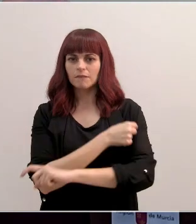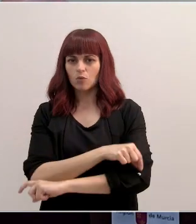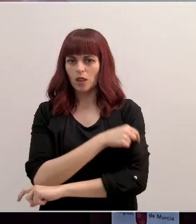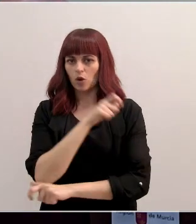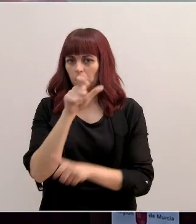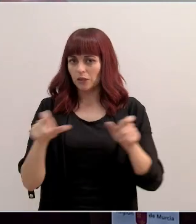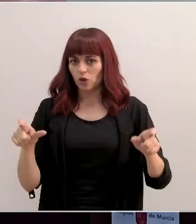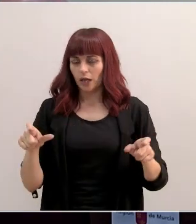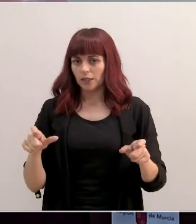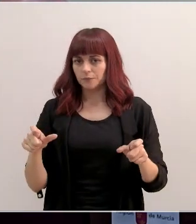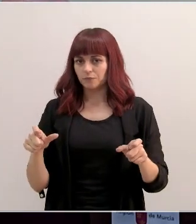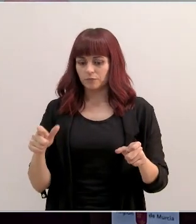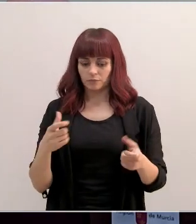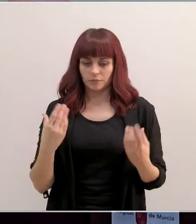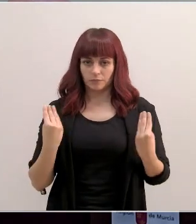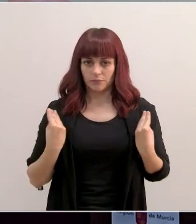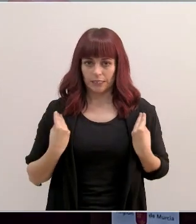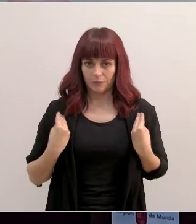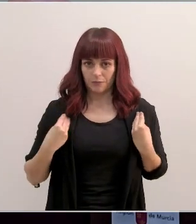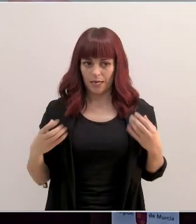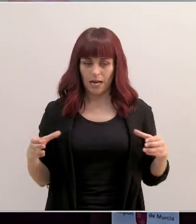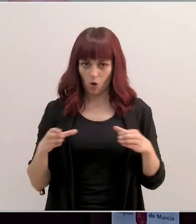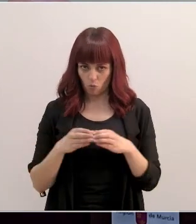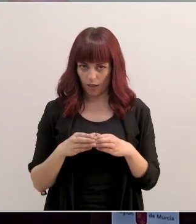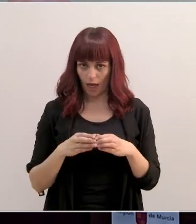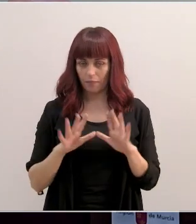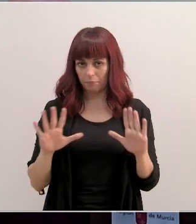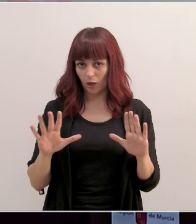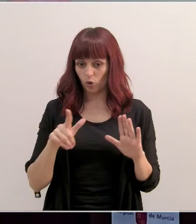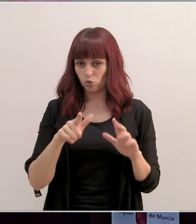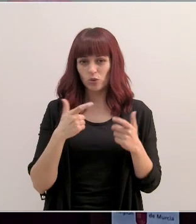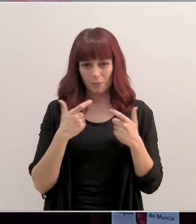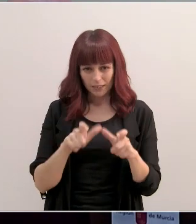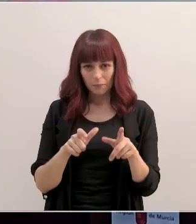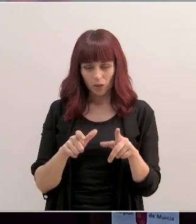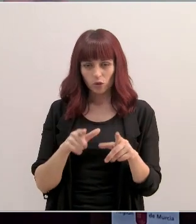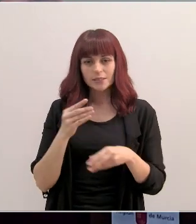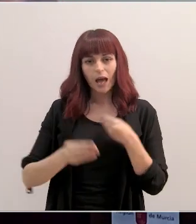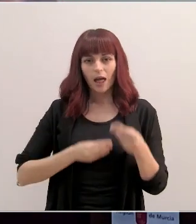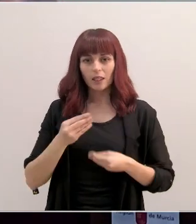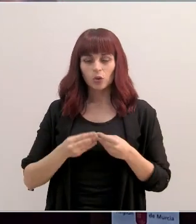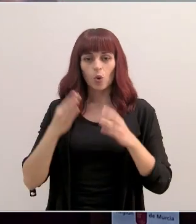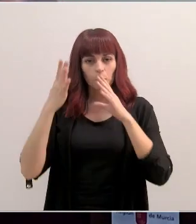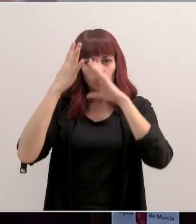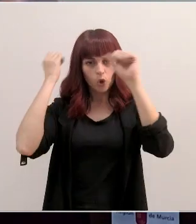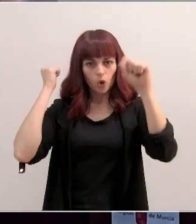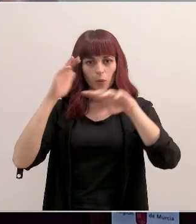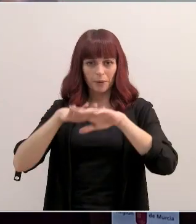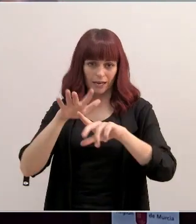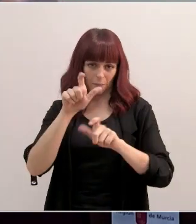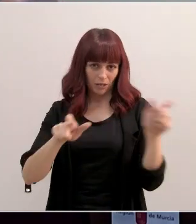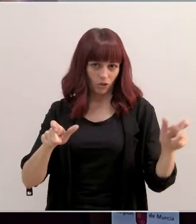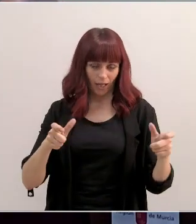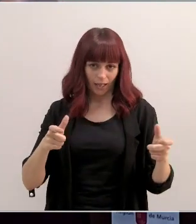desplazadas que viven aquí en nuestra comunidad. Creo que su departamento está realizando un protocolo para estos casos.